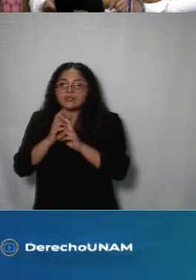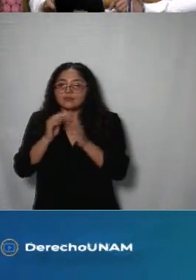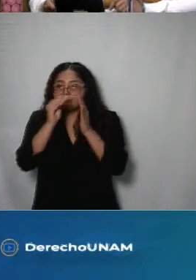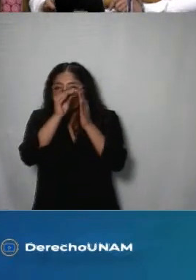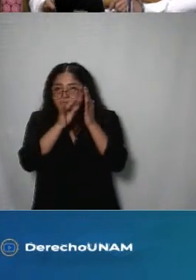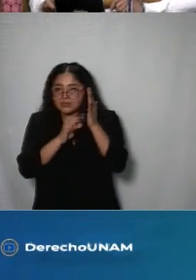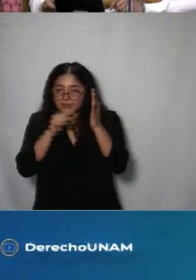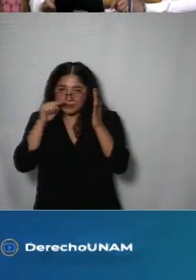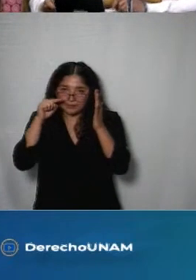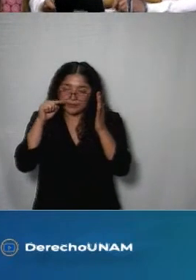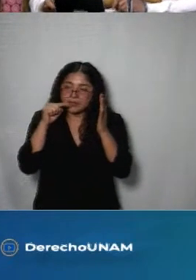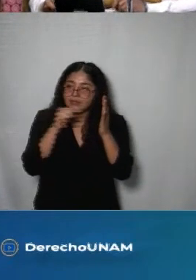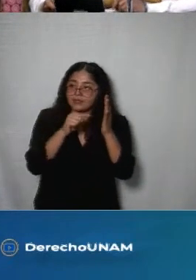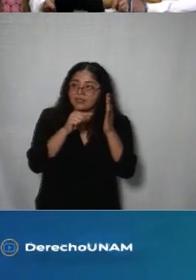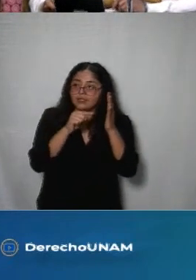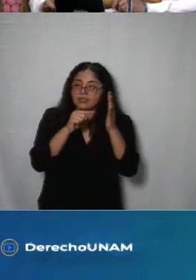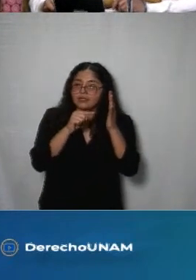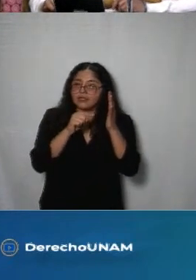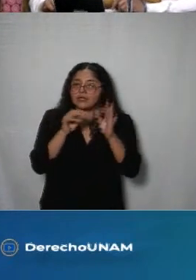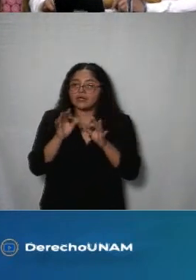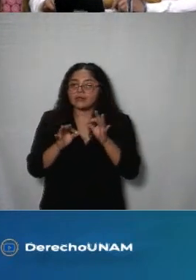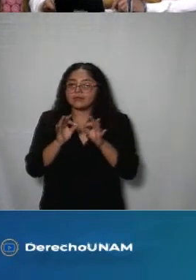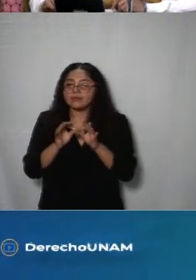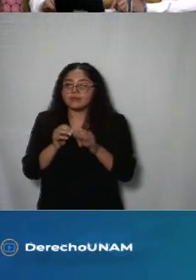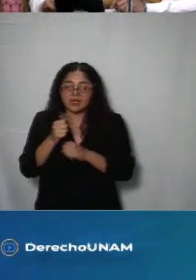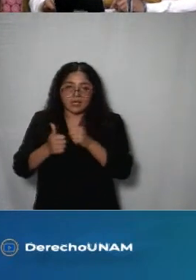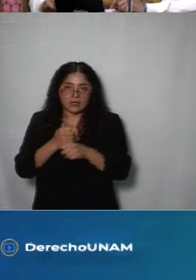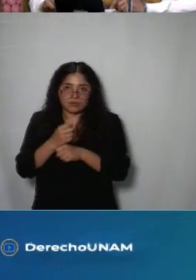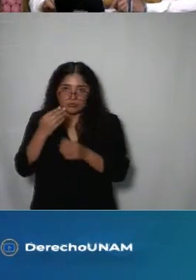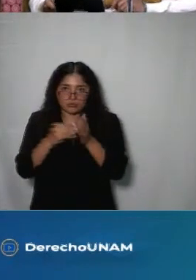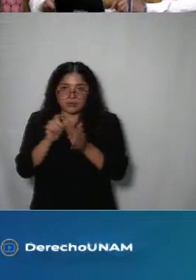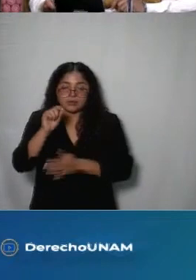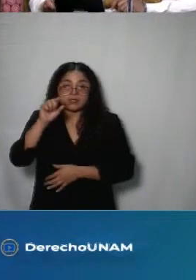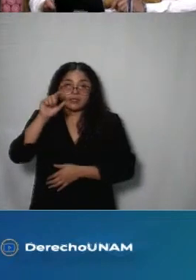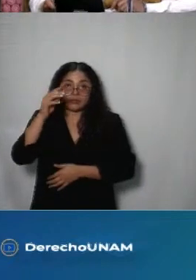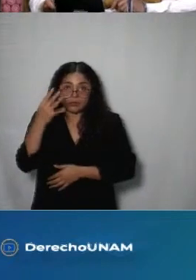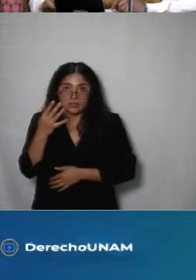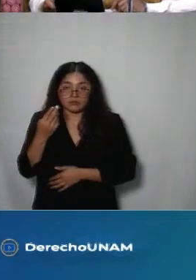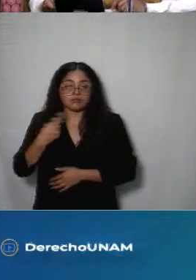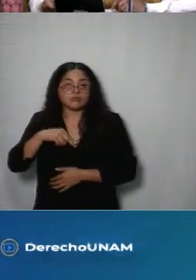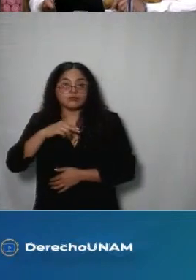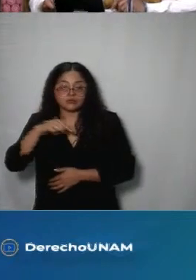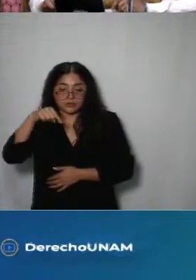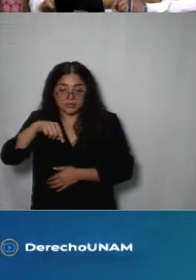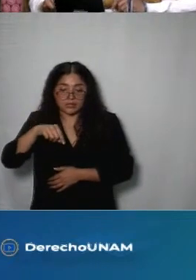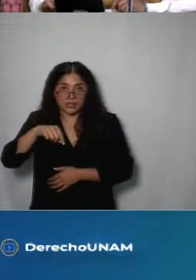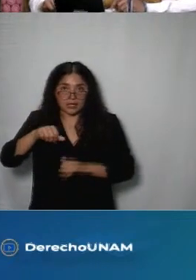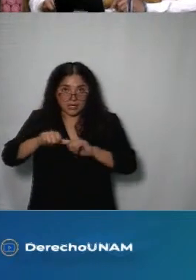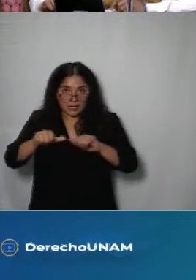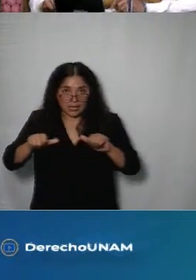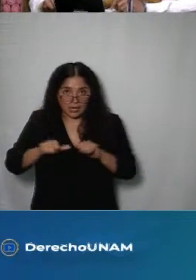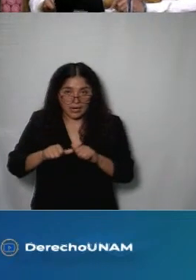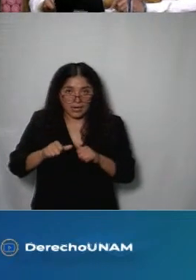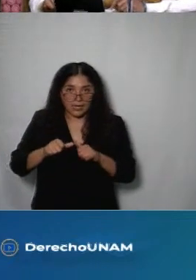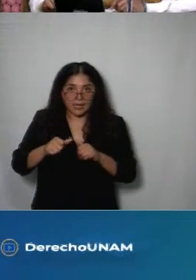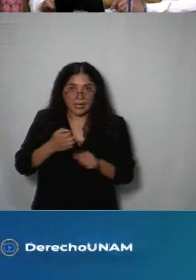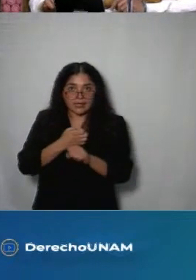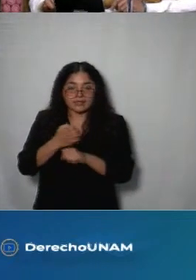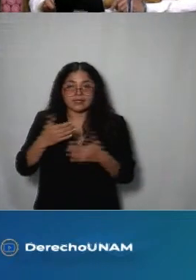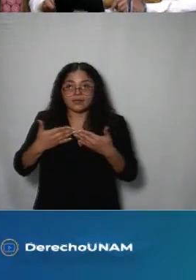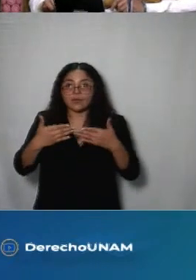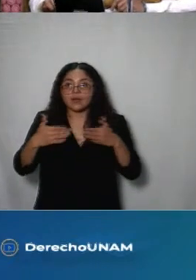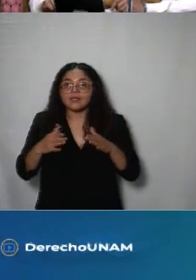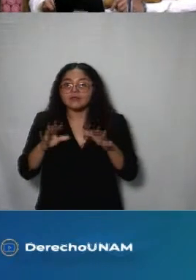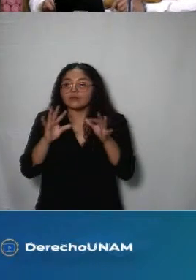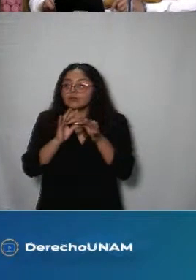del reporte especial de este 2024 que elaboramos desde el equipo de estado abierto en esta